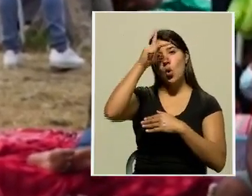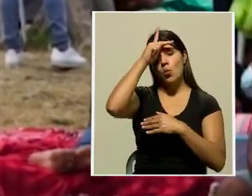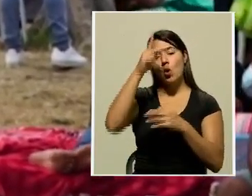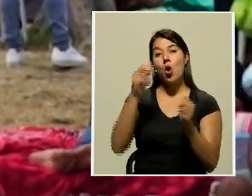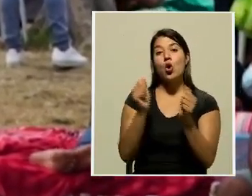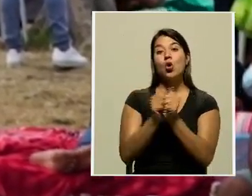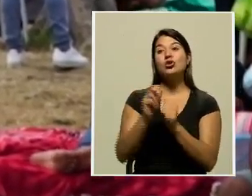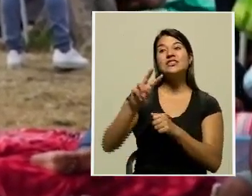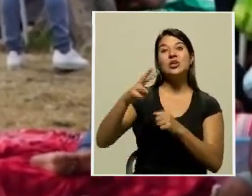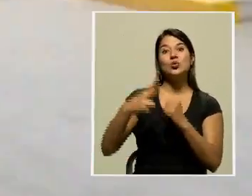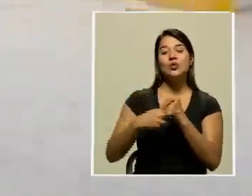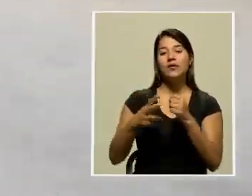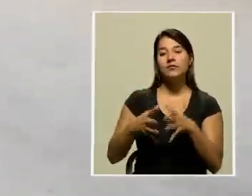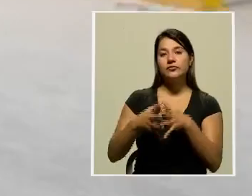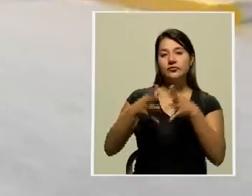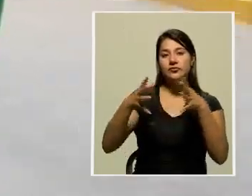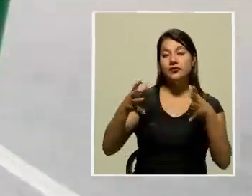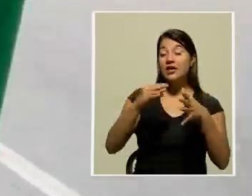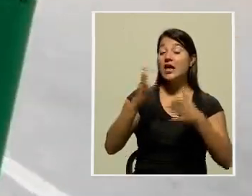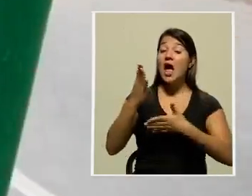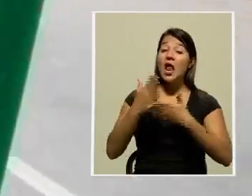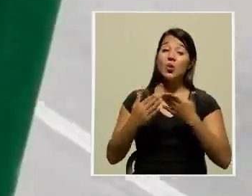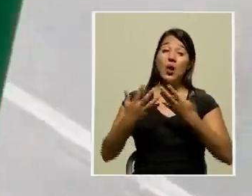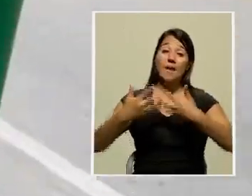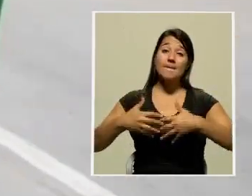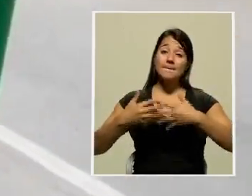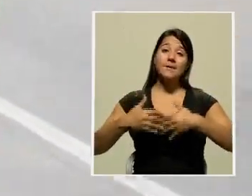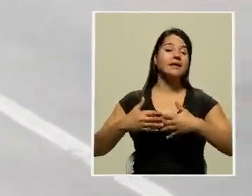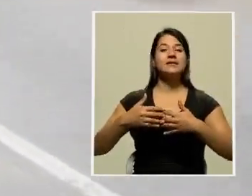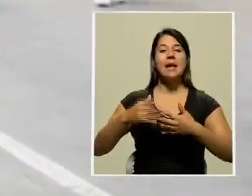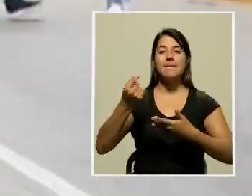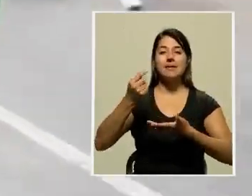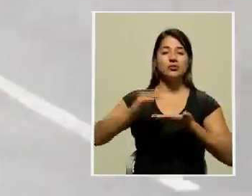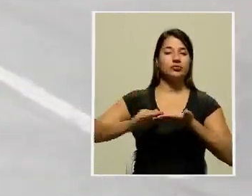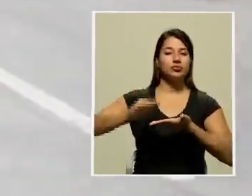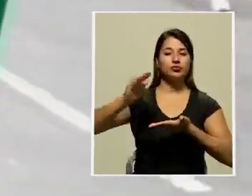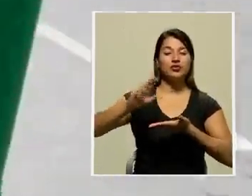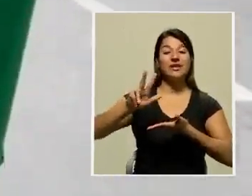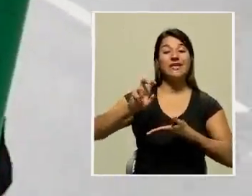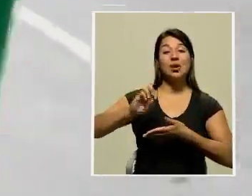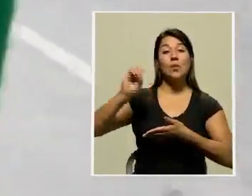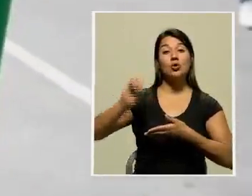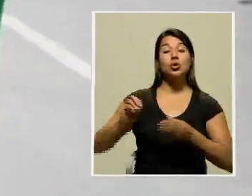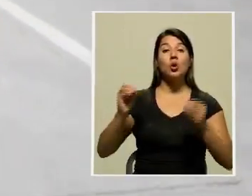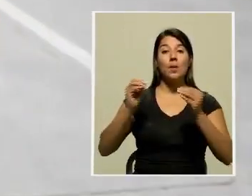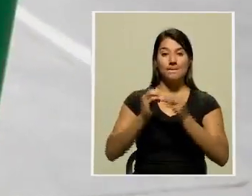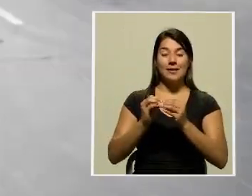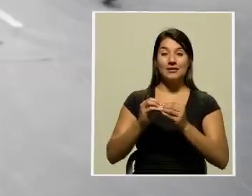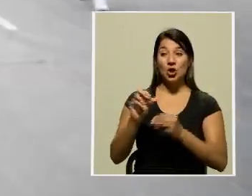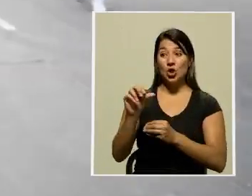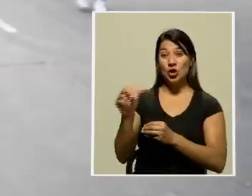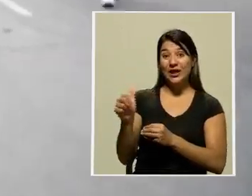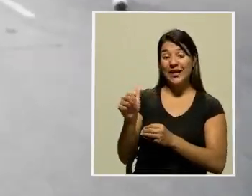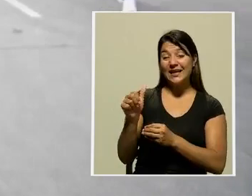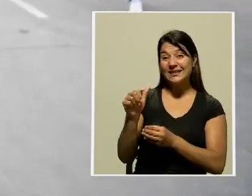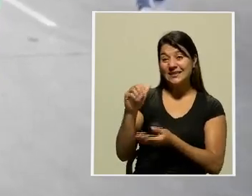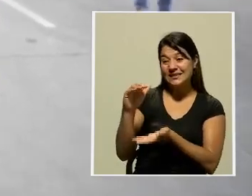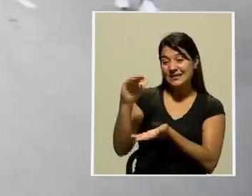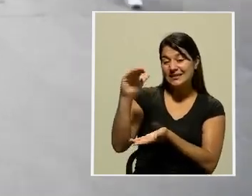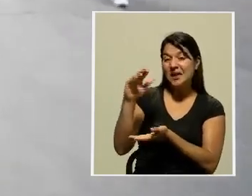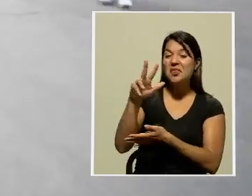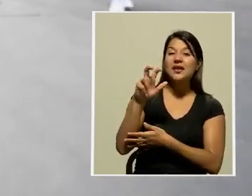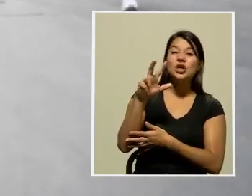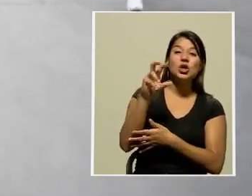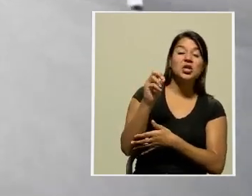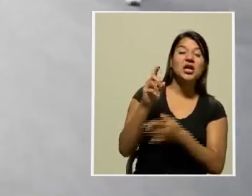y algunas plantas dispararon los precios en más de 300%. Los tanques de 10 metros cúbicos se venden entre 330 y